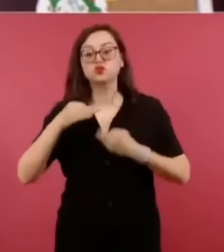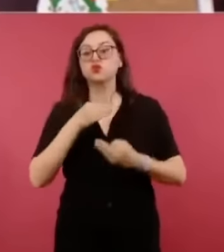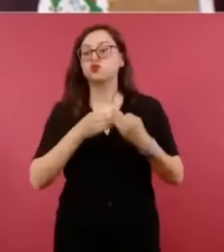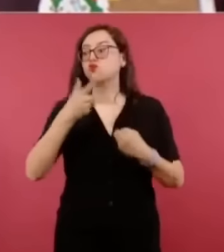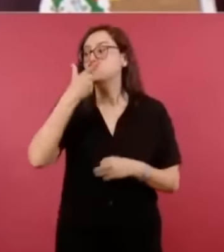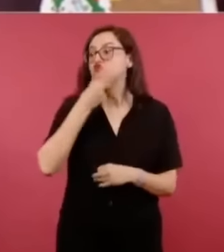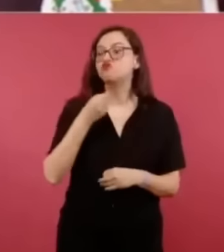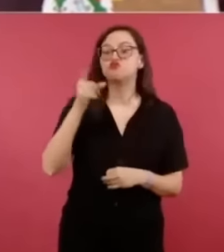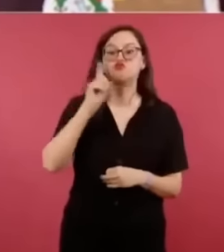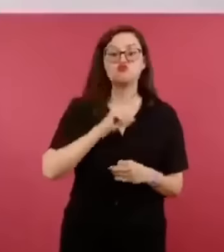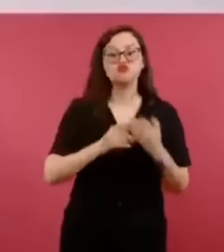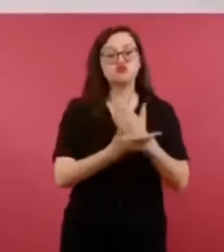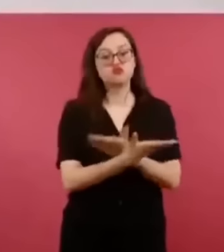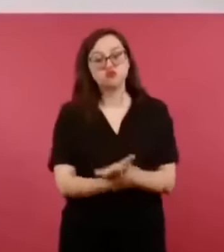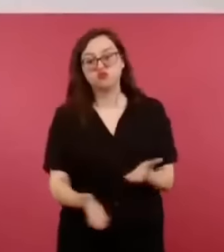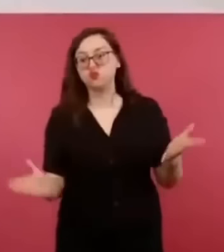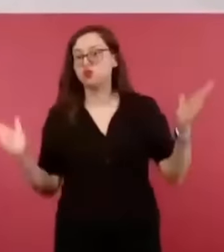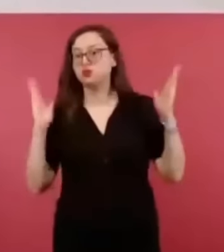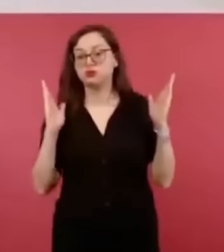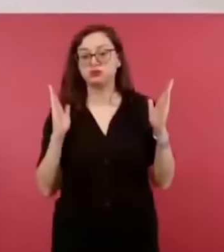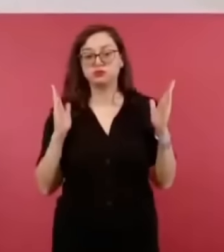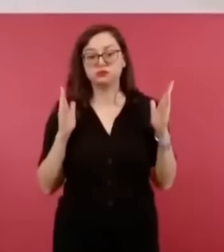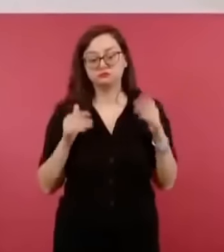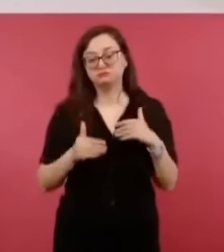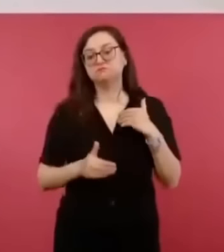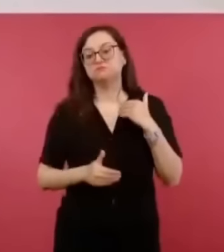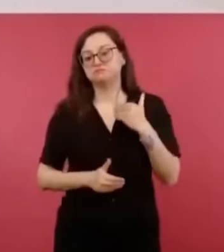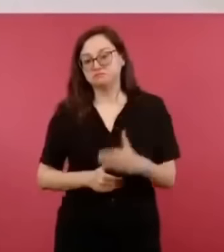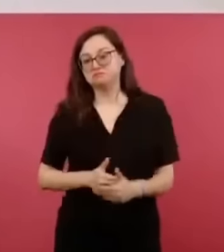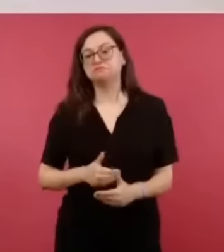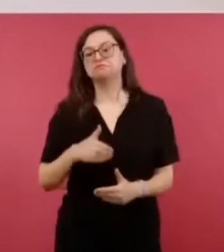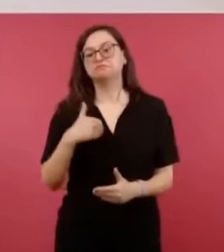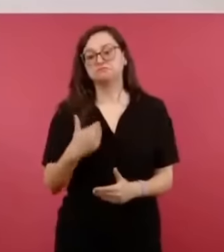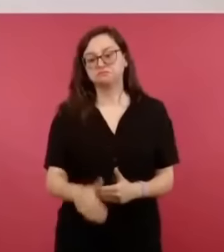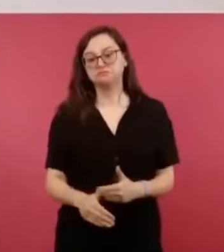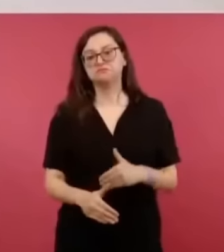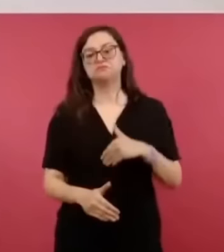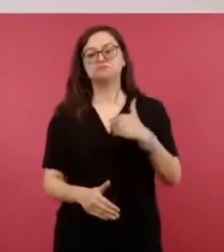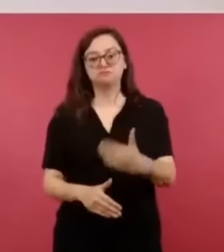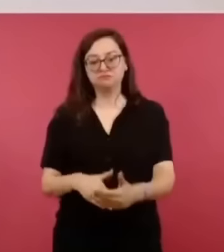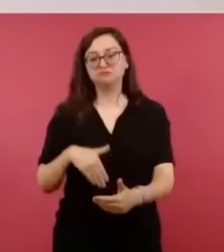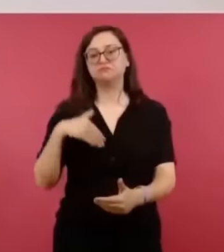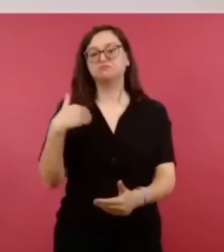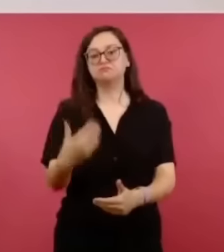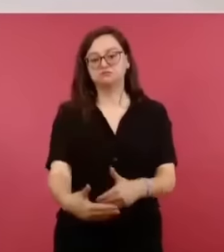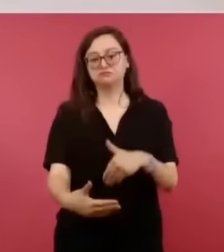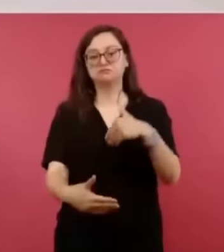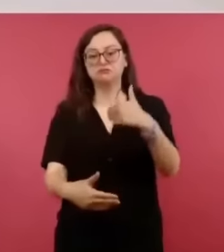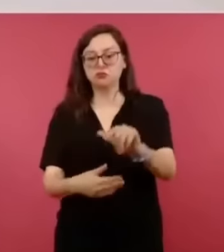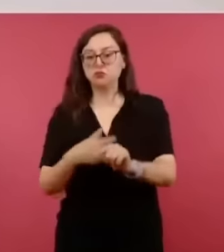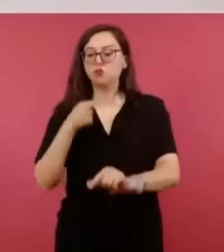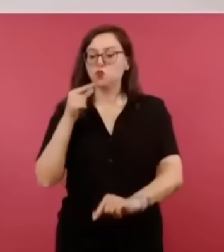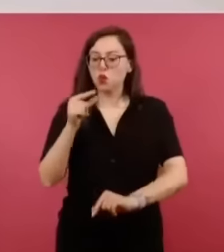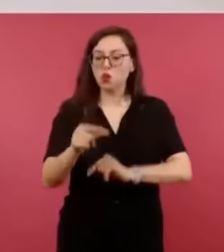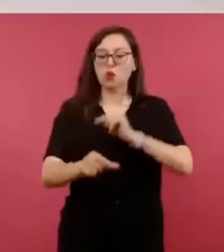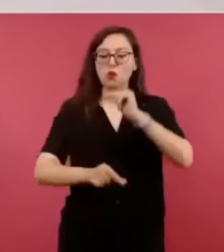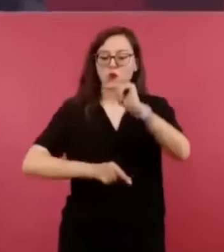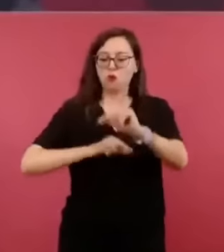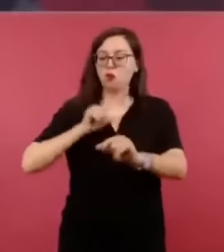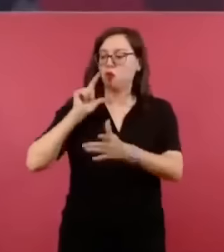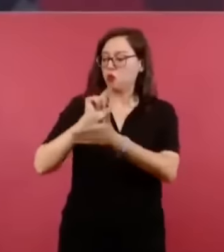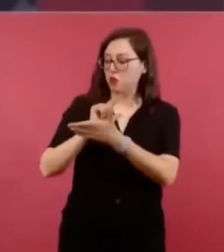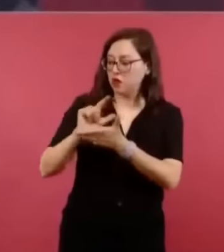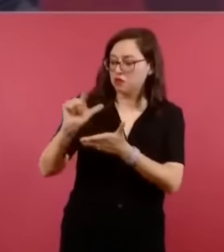Es un proceso para ir limpiando, para ir purificando la vida pública,